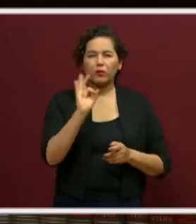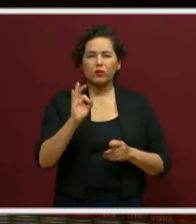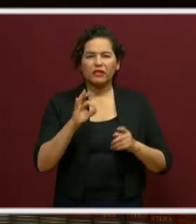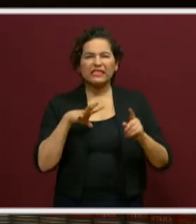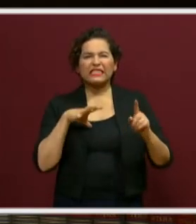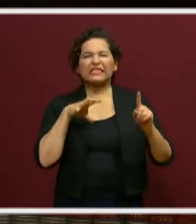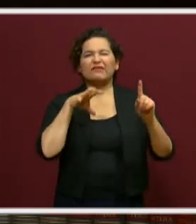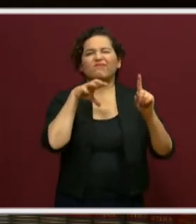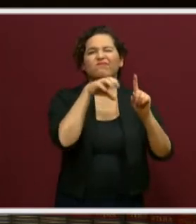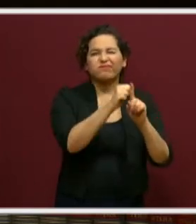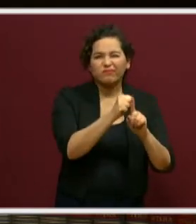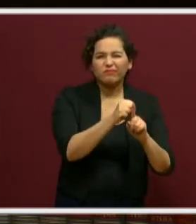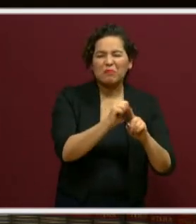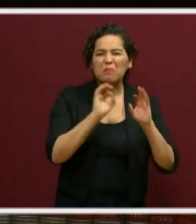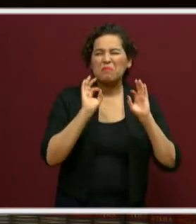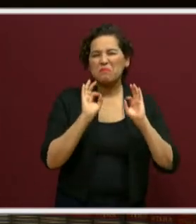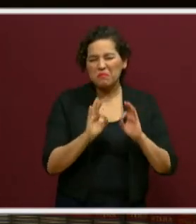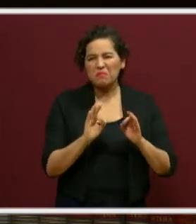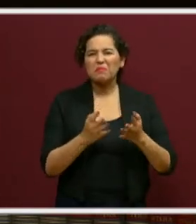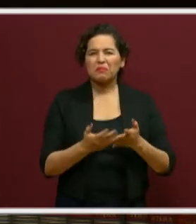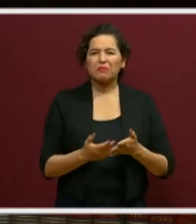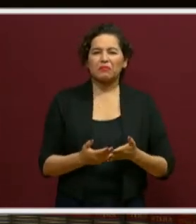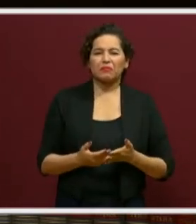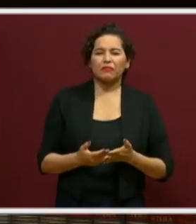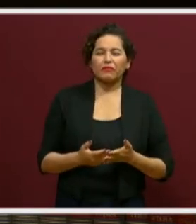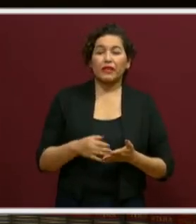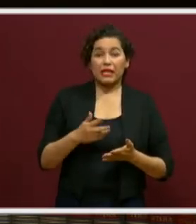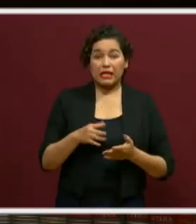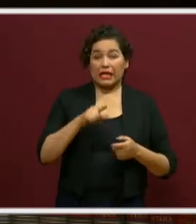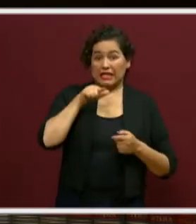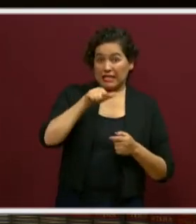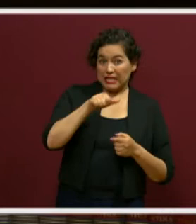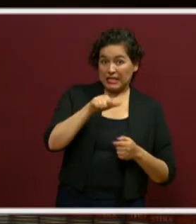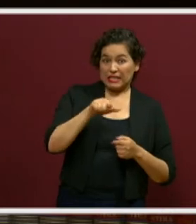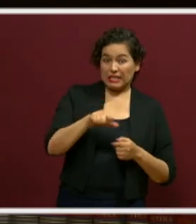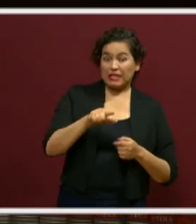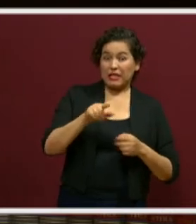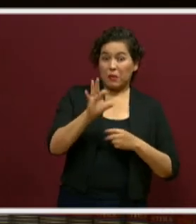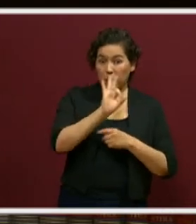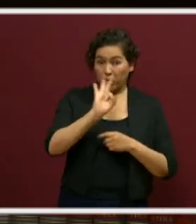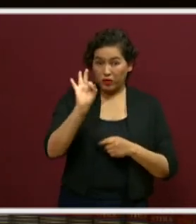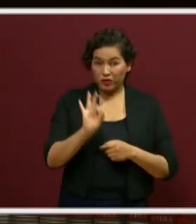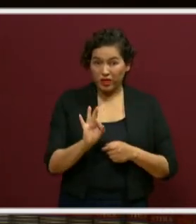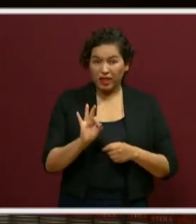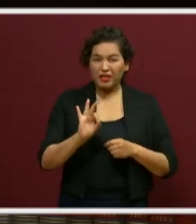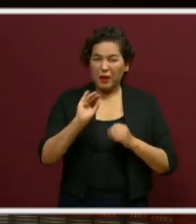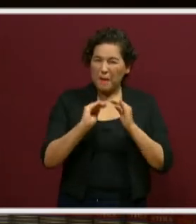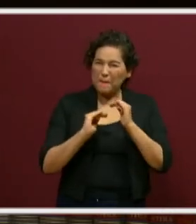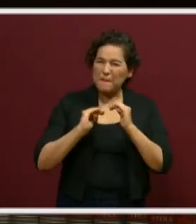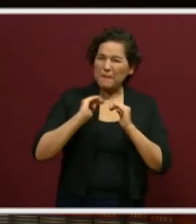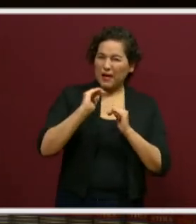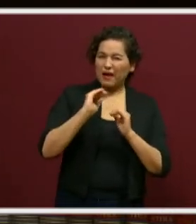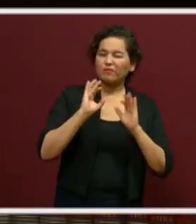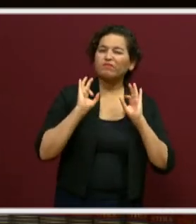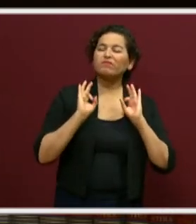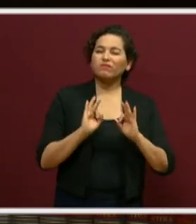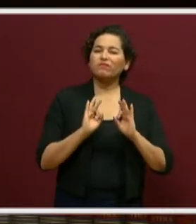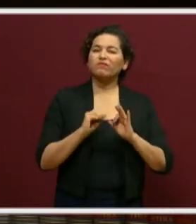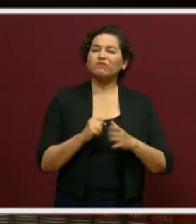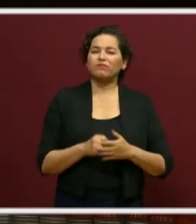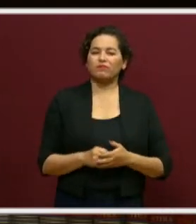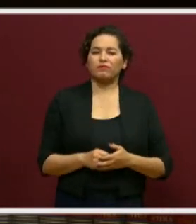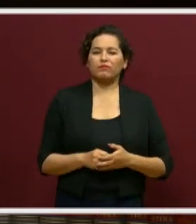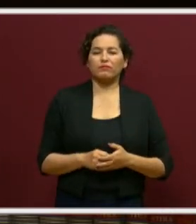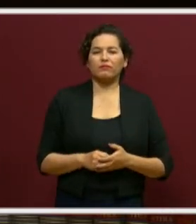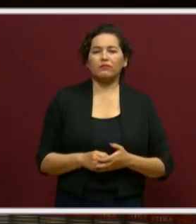bueno y el 17% un resultado todavía arriba del esperado.